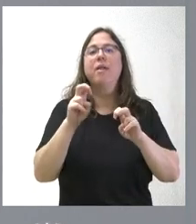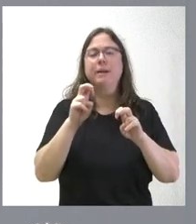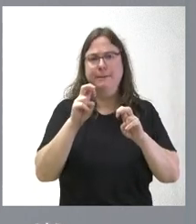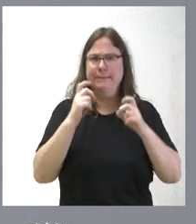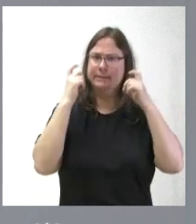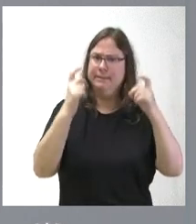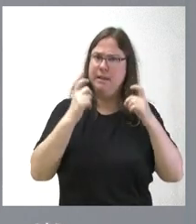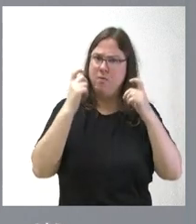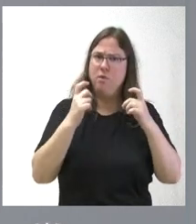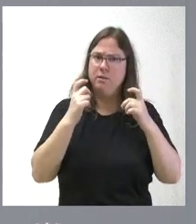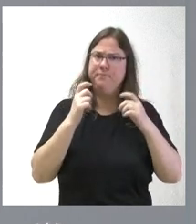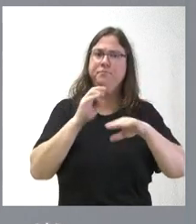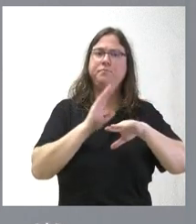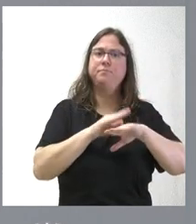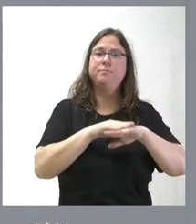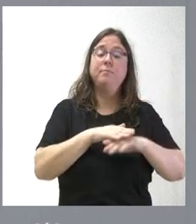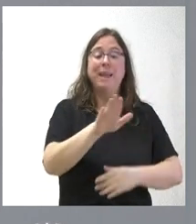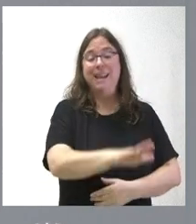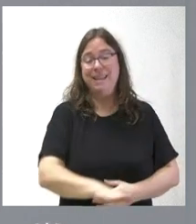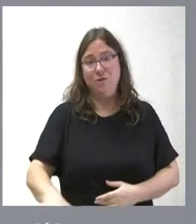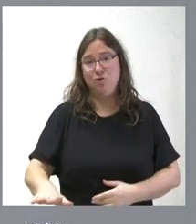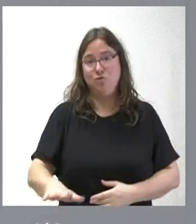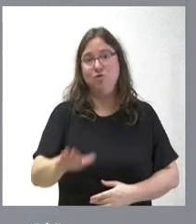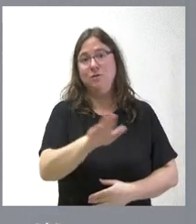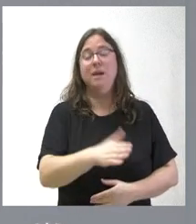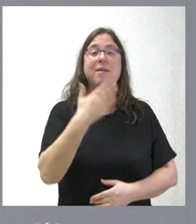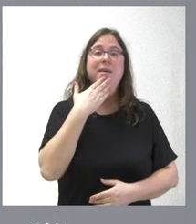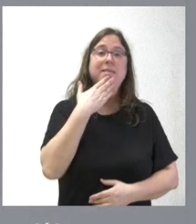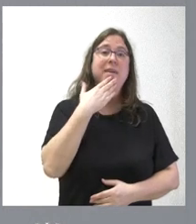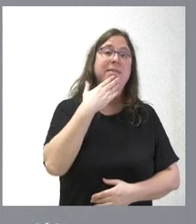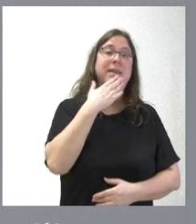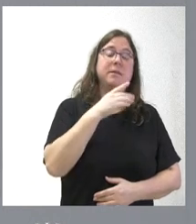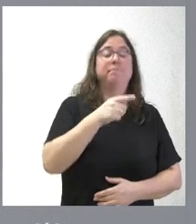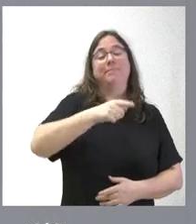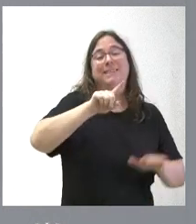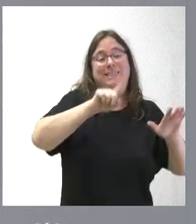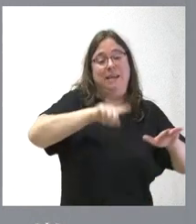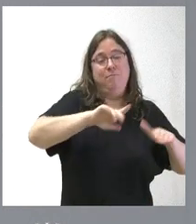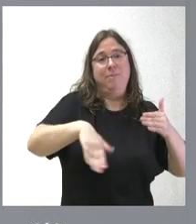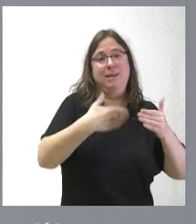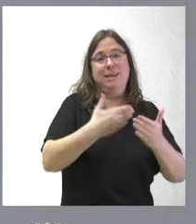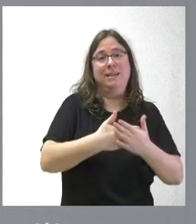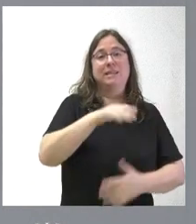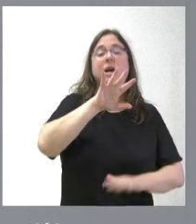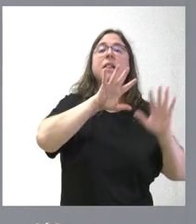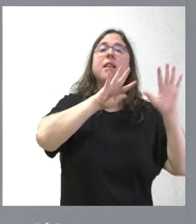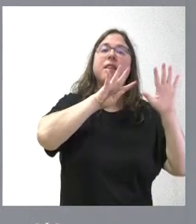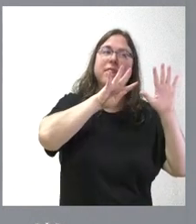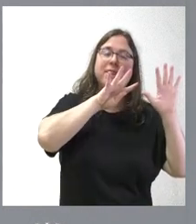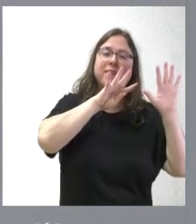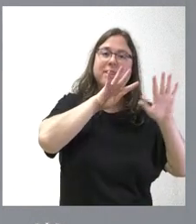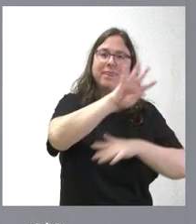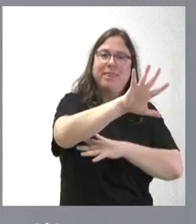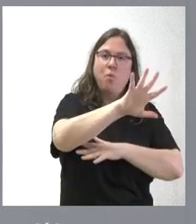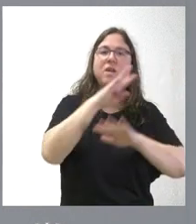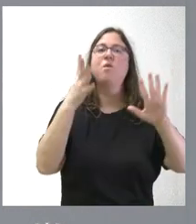esfuerzo económico que es para los menores, las personas entre 6 y 59 meses, que es una novedad de esta campaña, poder vacunarse de las